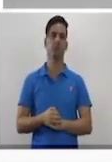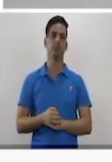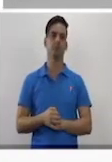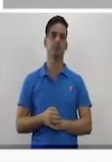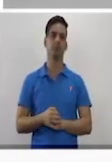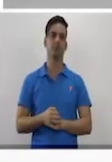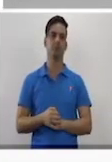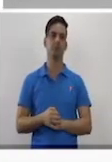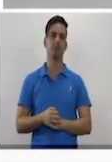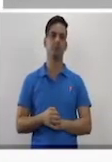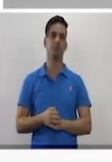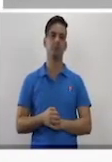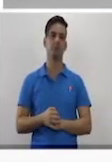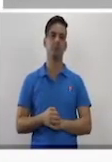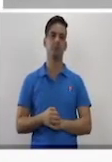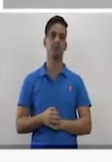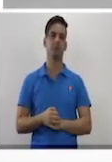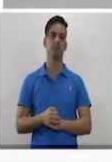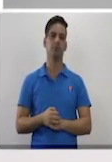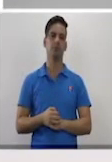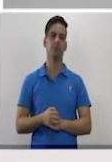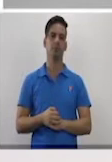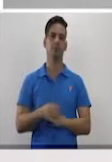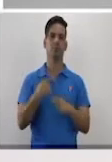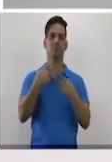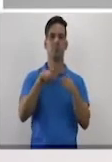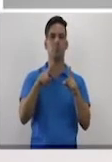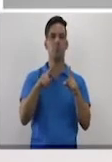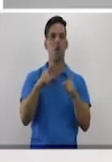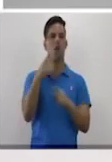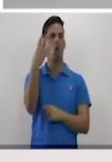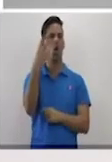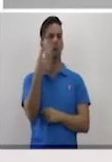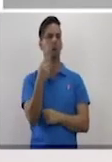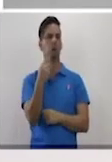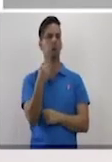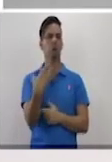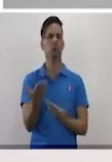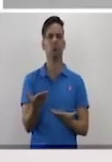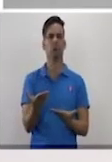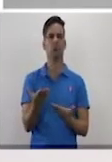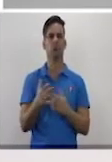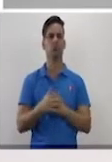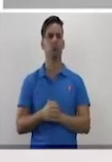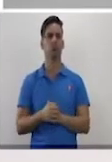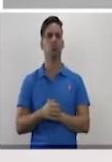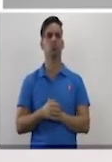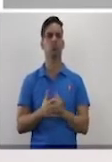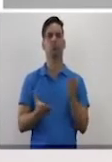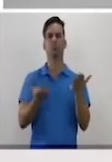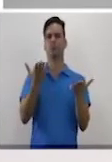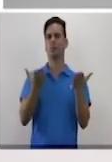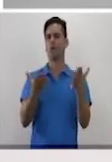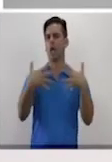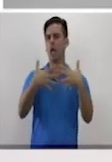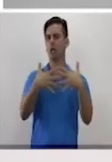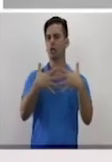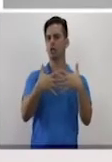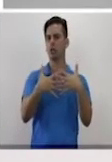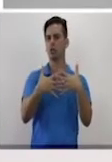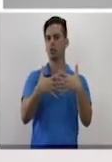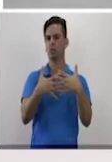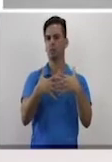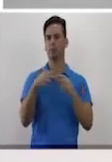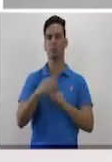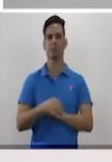Pero, ¿qué plantean estas relaciones? Nos dice que la amplitud del ángulo mediano y la